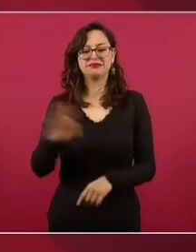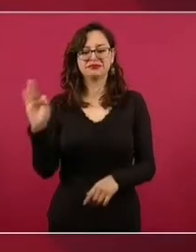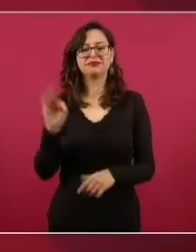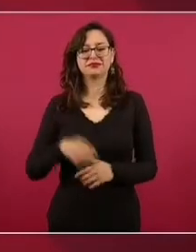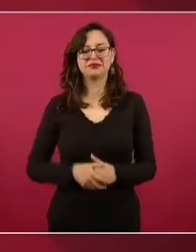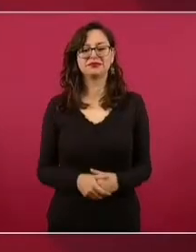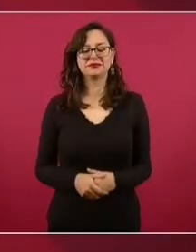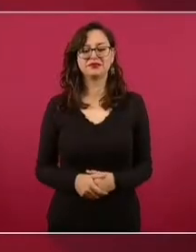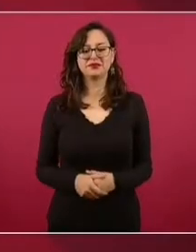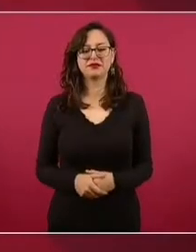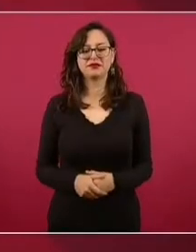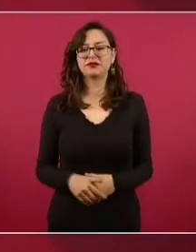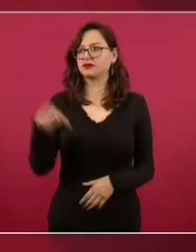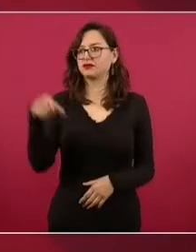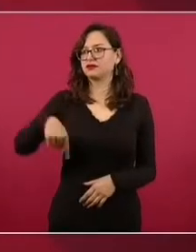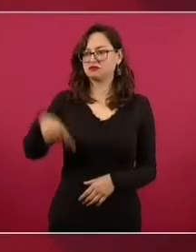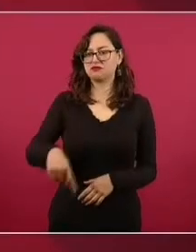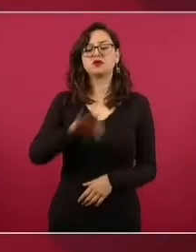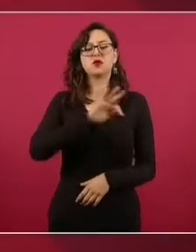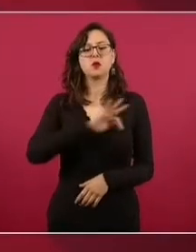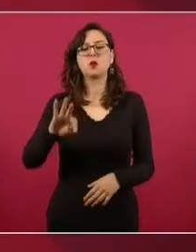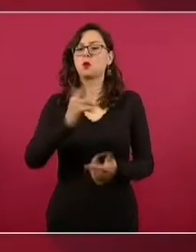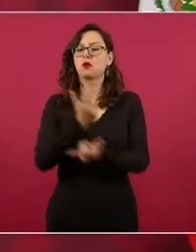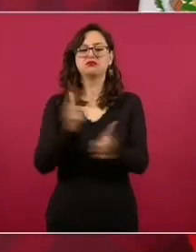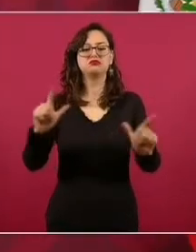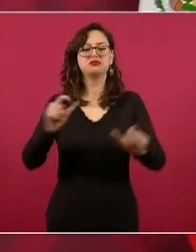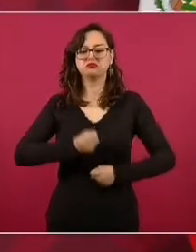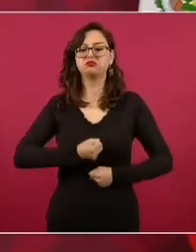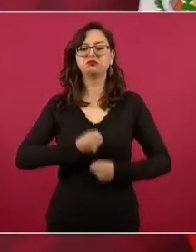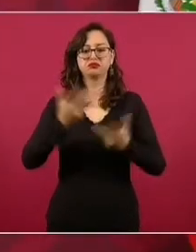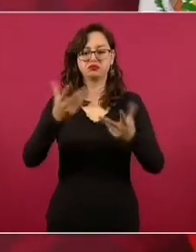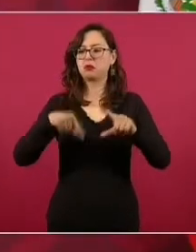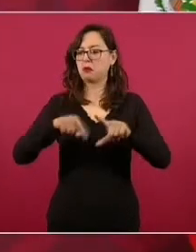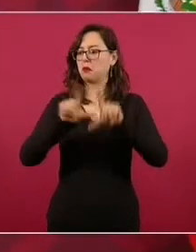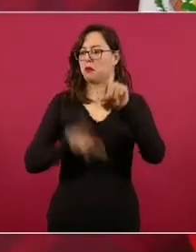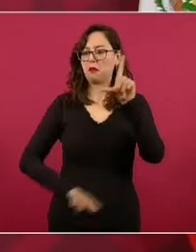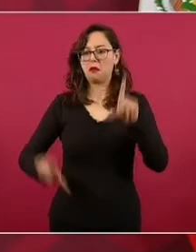Este es un santuario de libertades, este país.